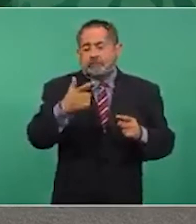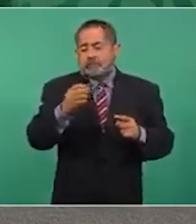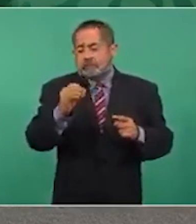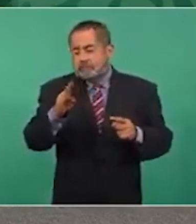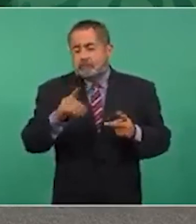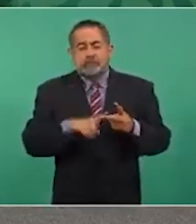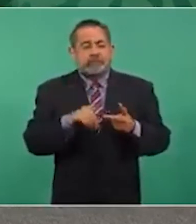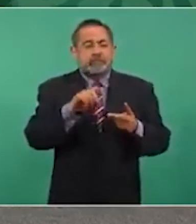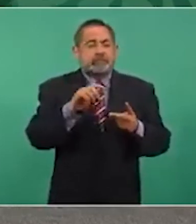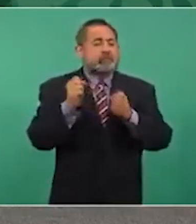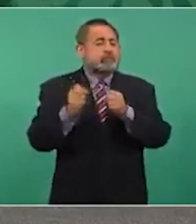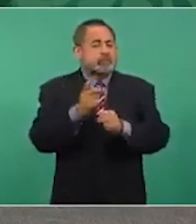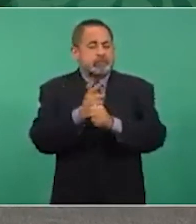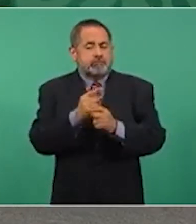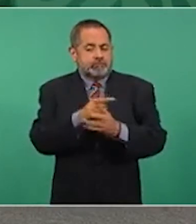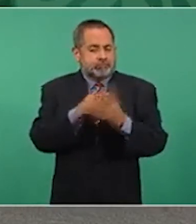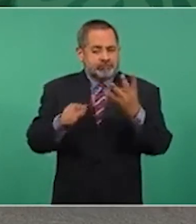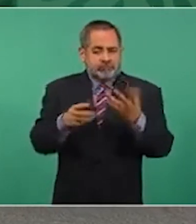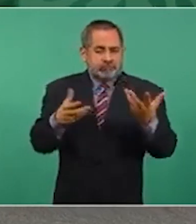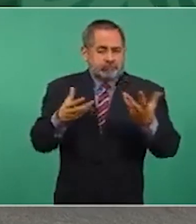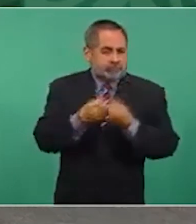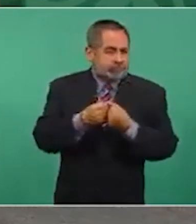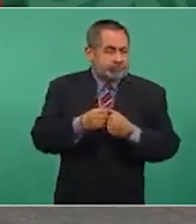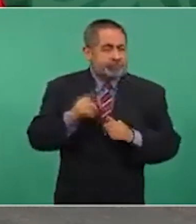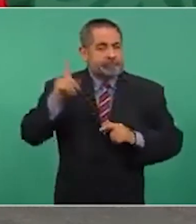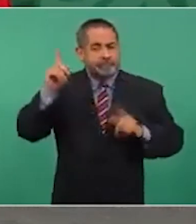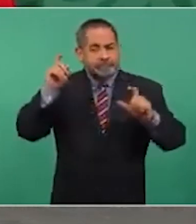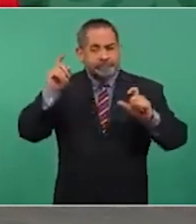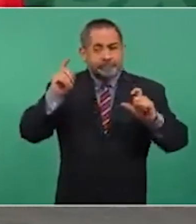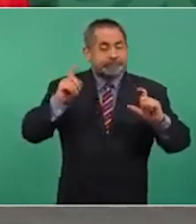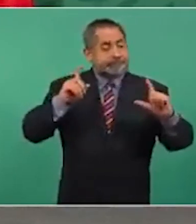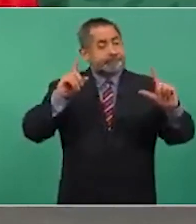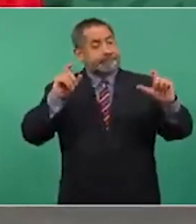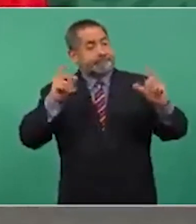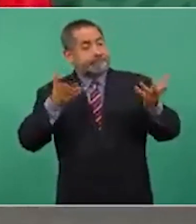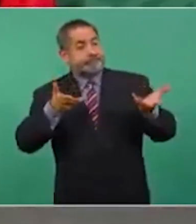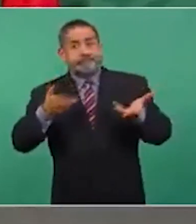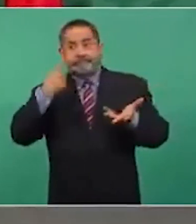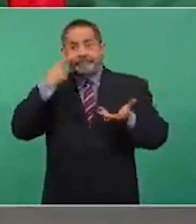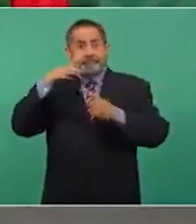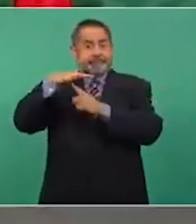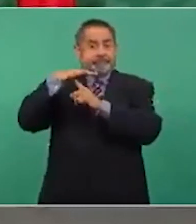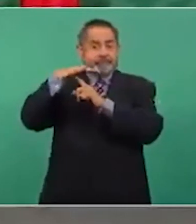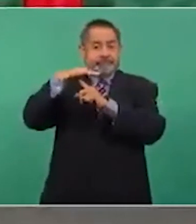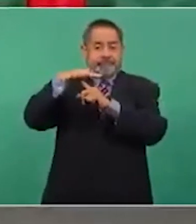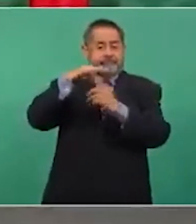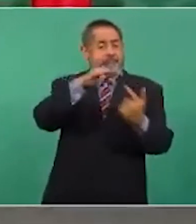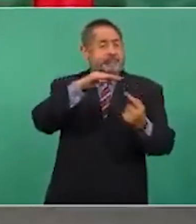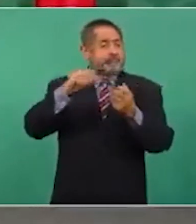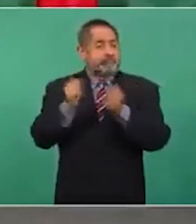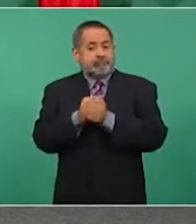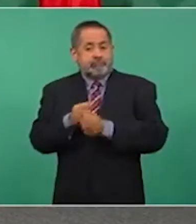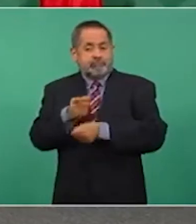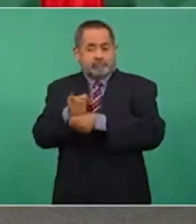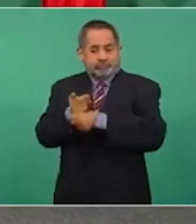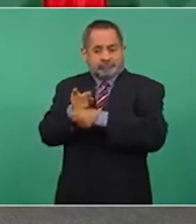seguridad, tomarse la foto recibiendo helicópteros artillados